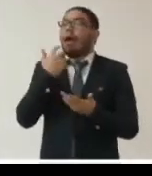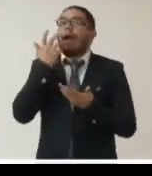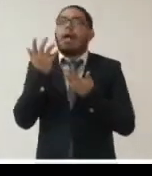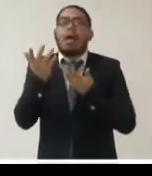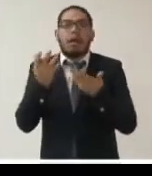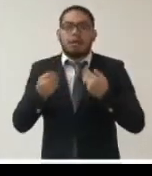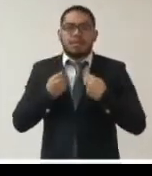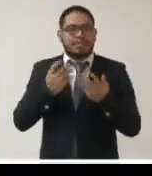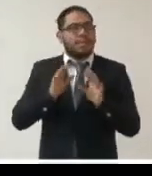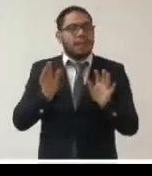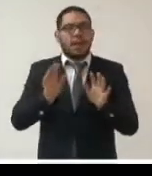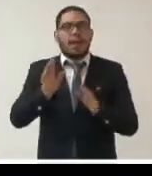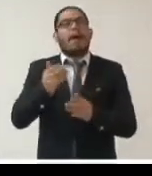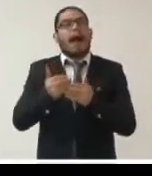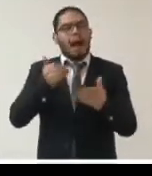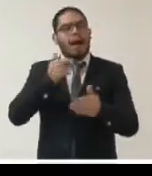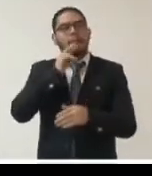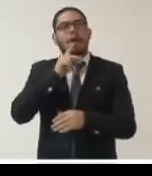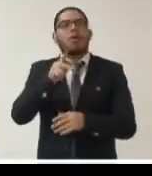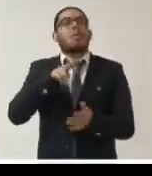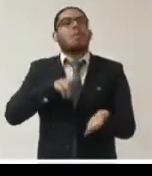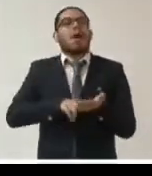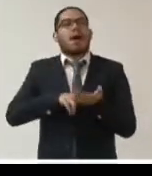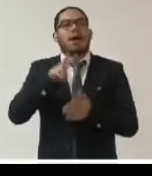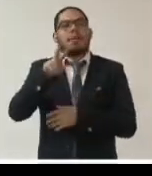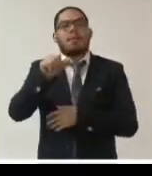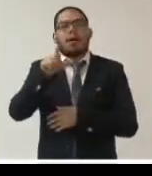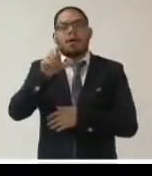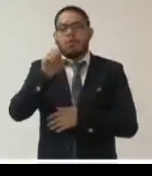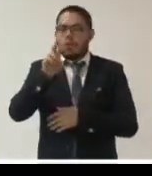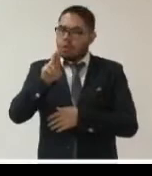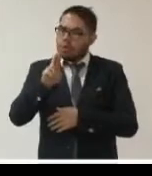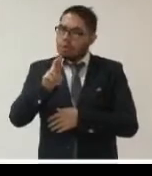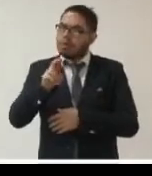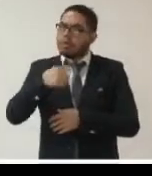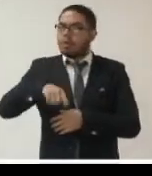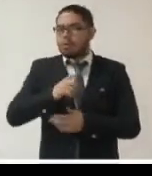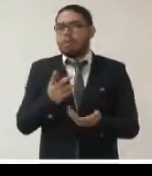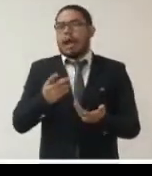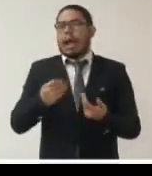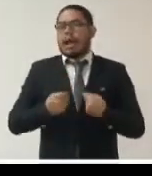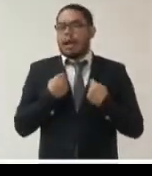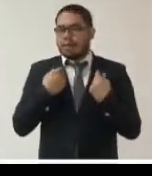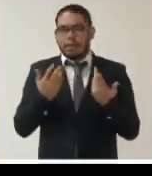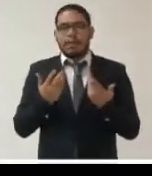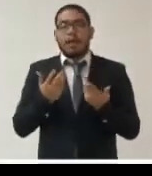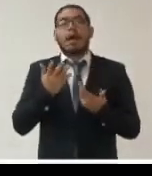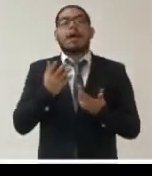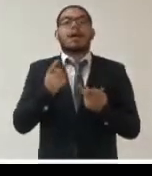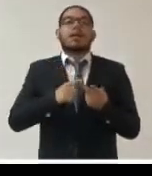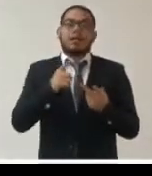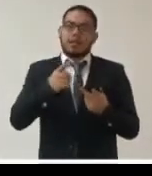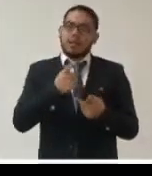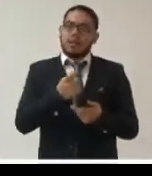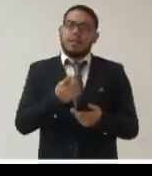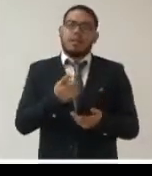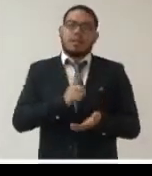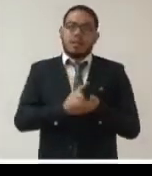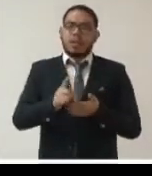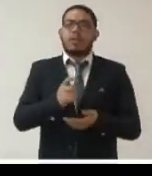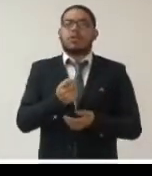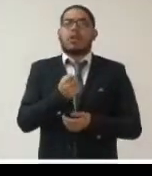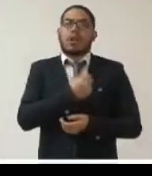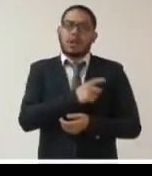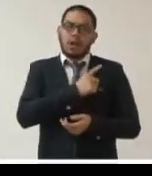puesto en valor lo que es la importancia perdón la importancia del derecho a la salud y también espero que haya